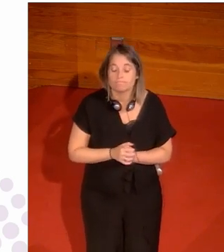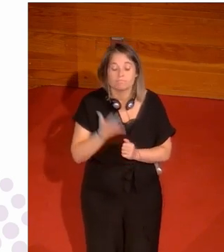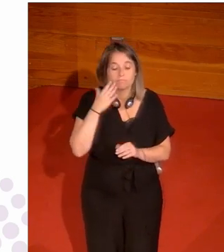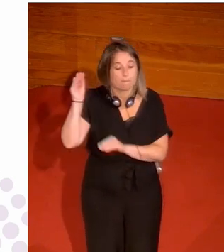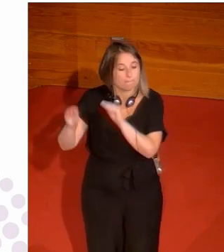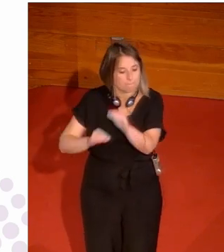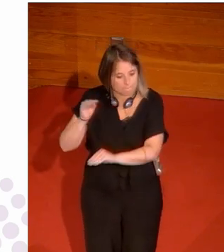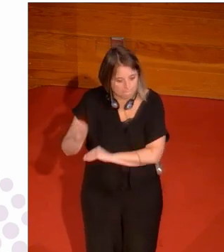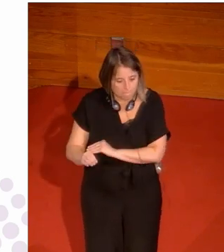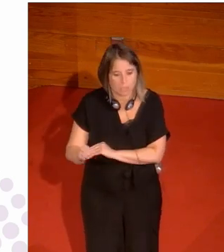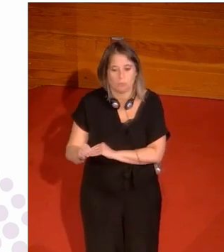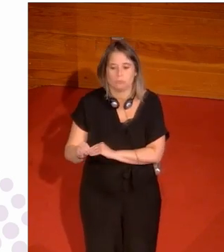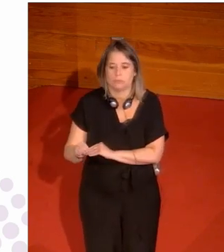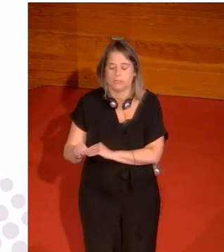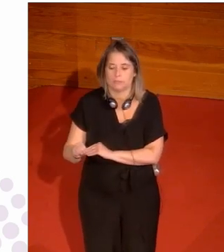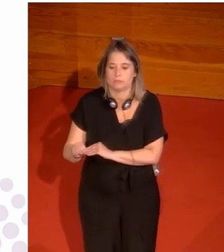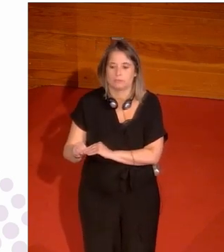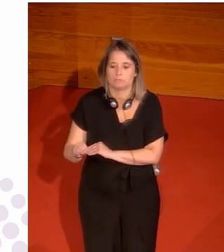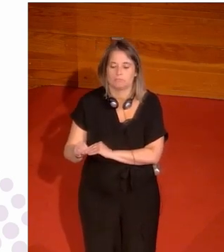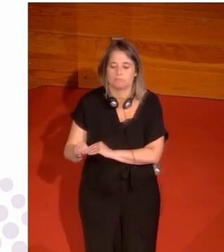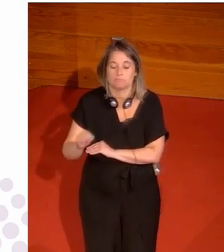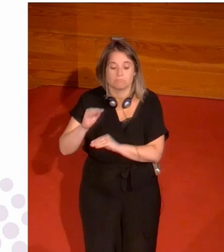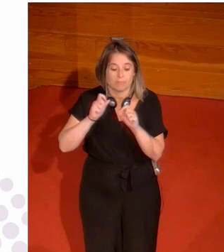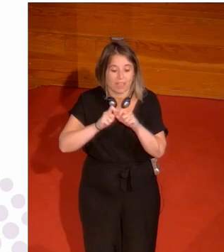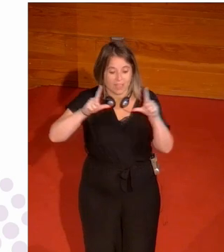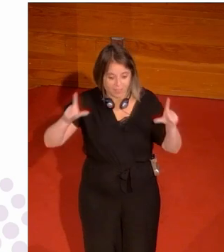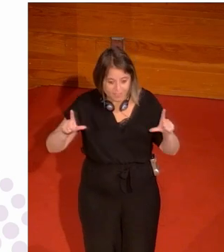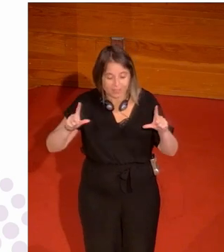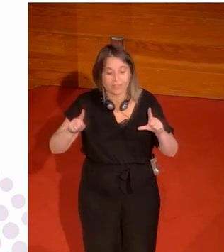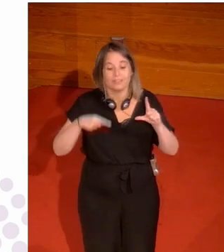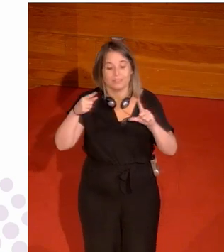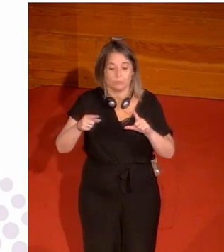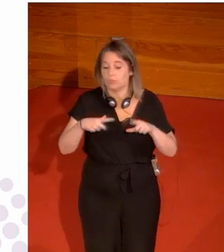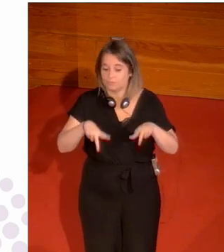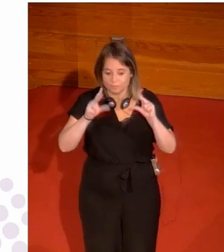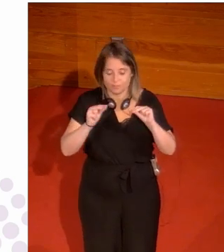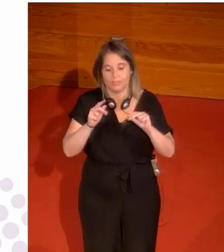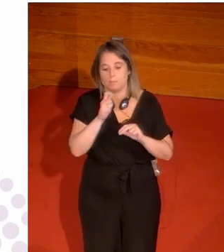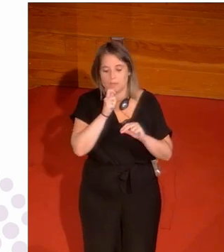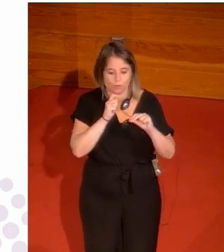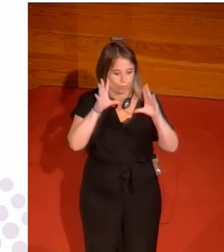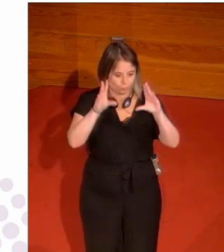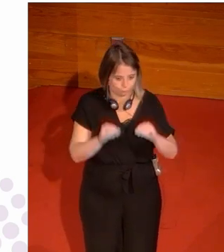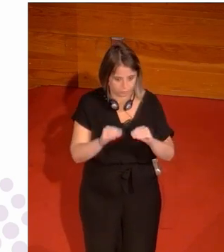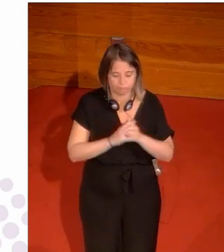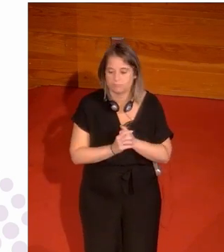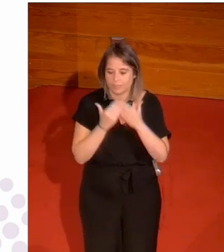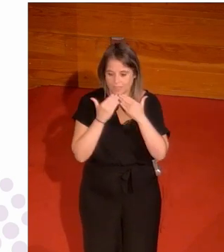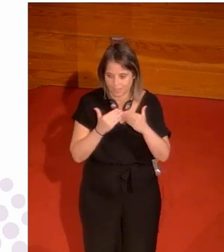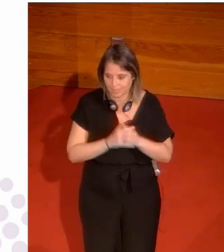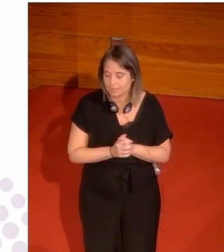galderak alikitase altzenak egin, itzali mikrofonoa, eta itzulin mikrofonoa agutako bati eskerigazko.